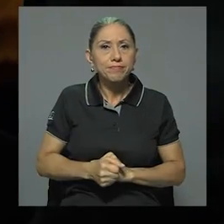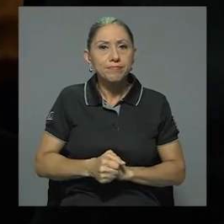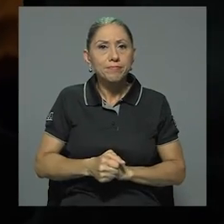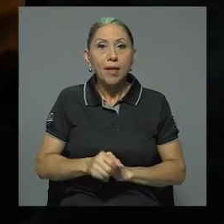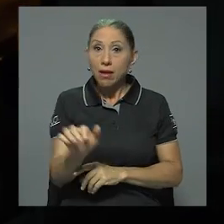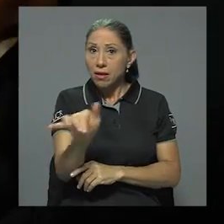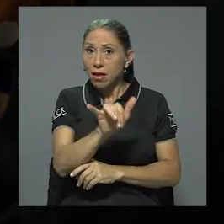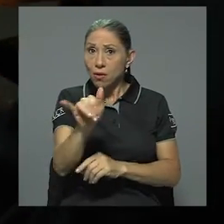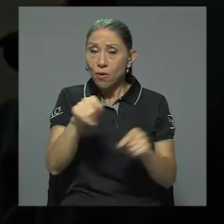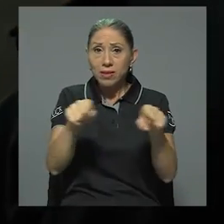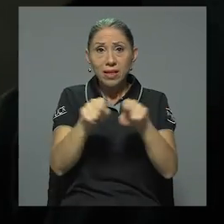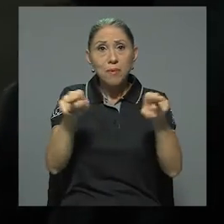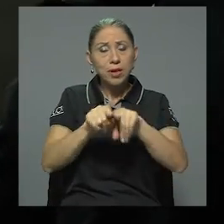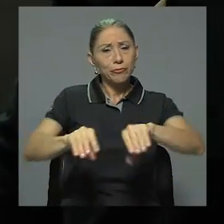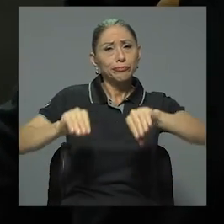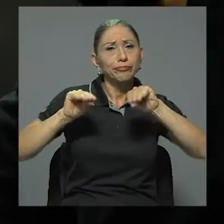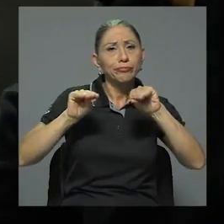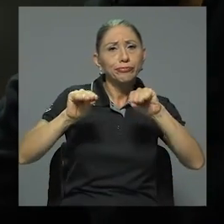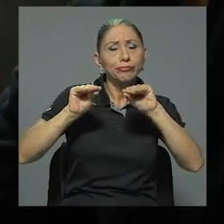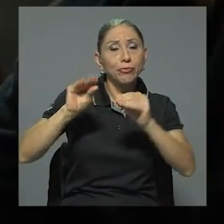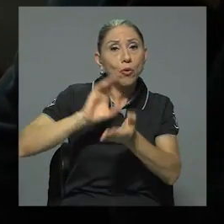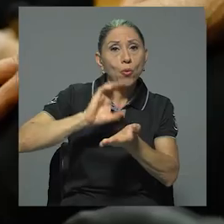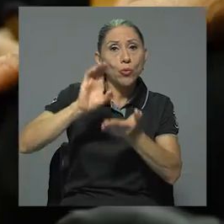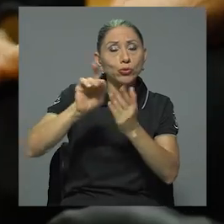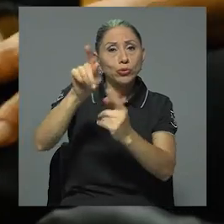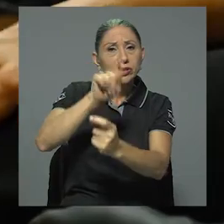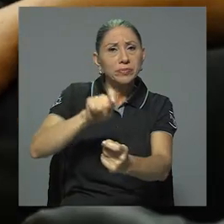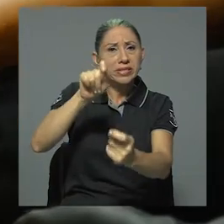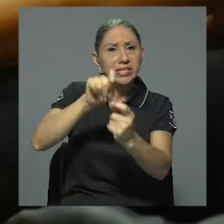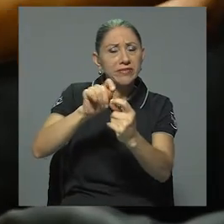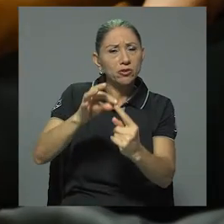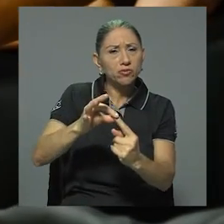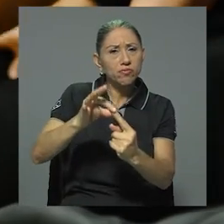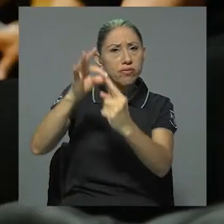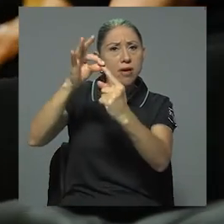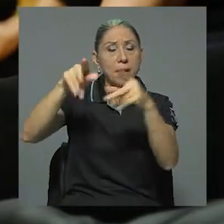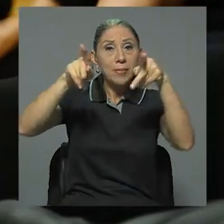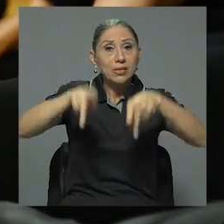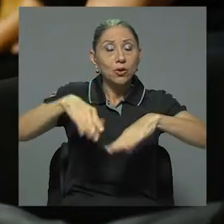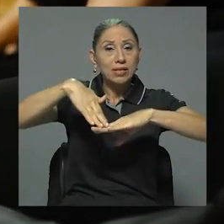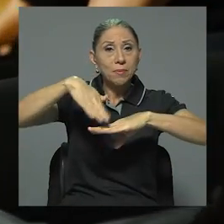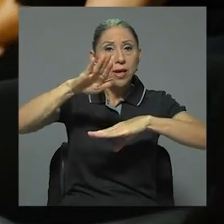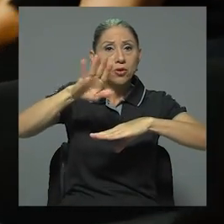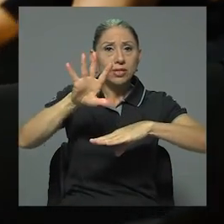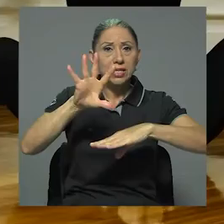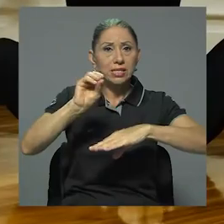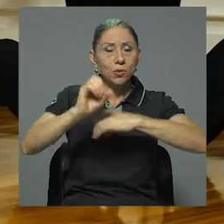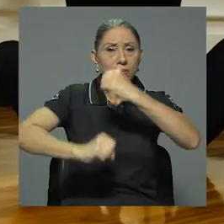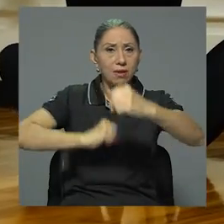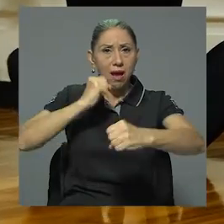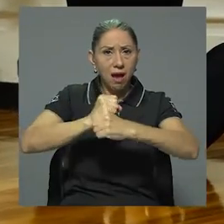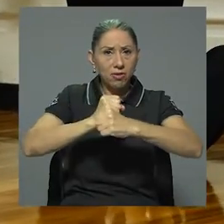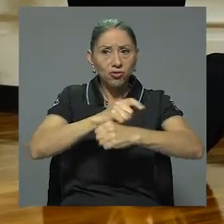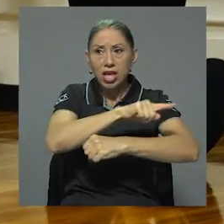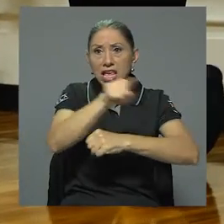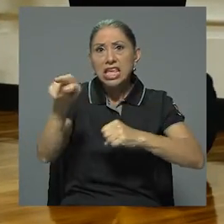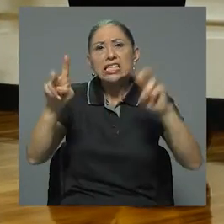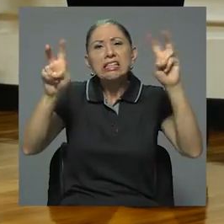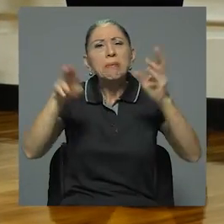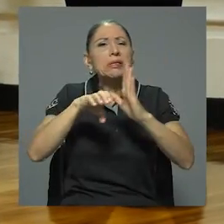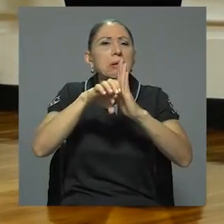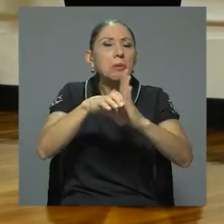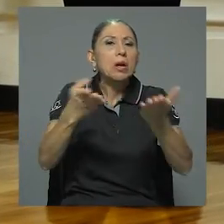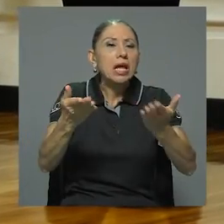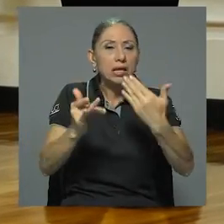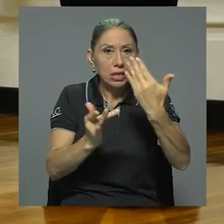forma, también se imparten cursos específicos, exclusivos para personas mayores de 50 años y que abarcan áreas como